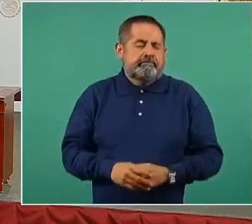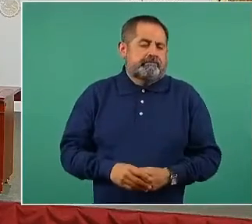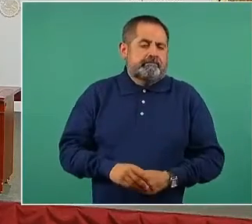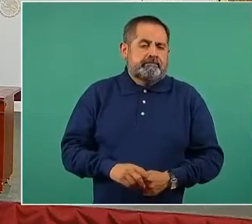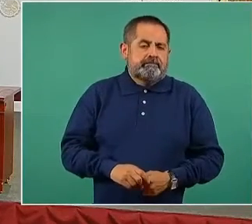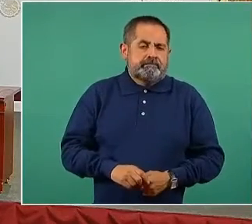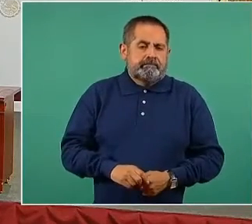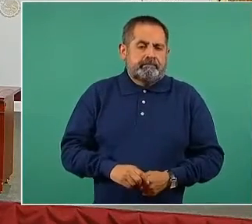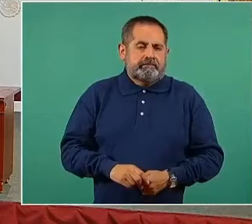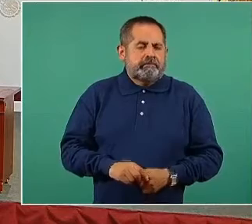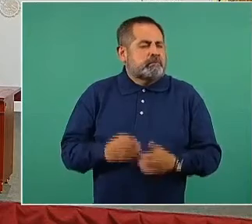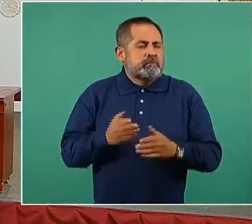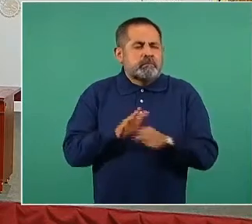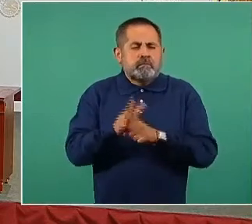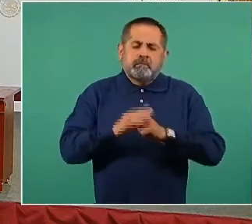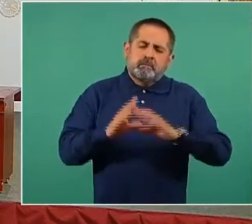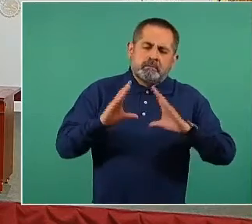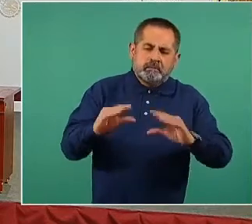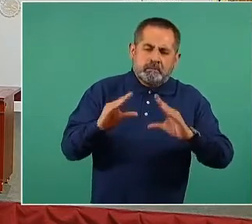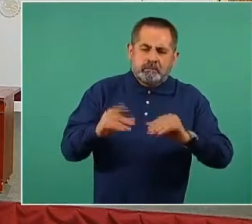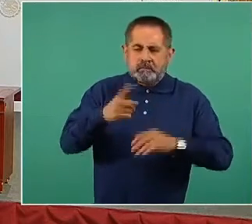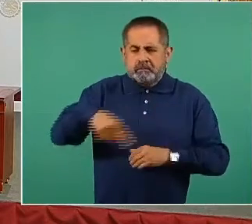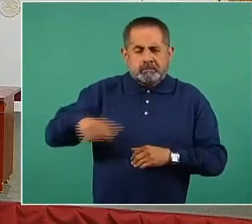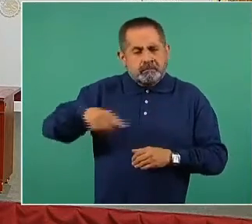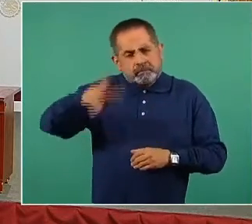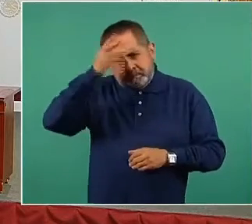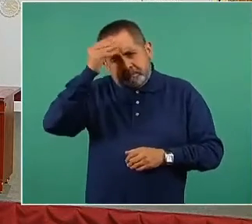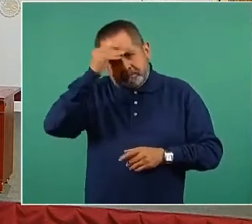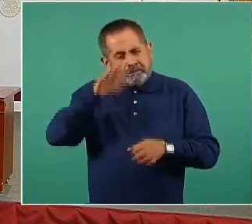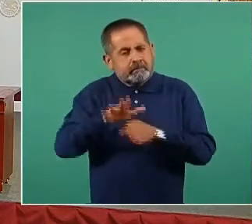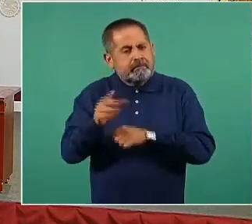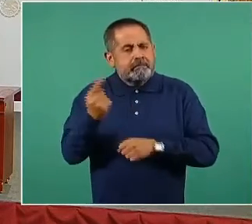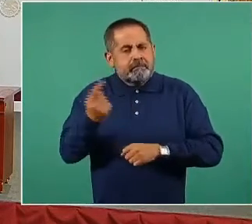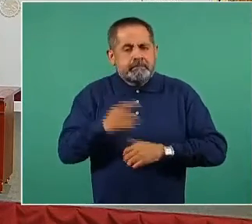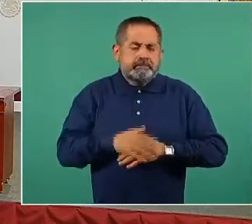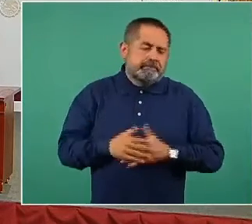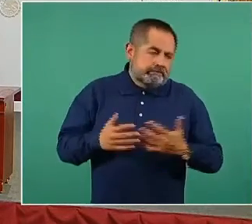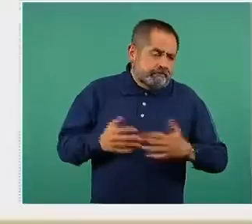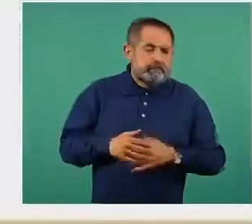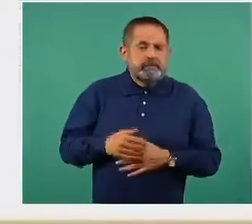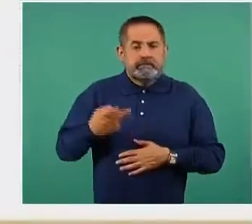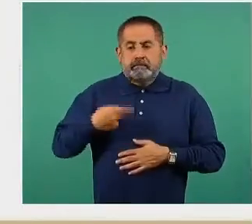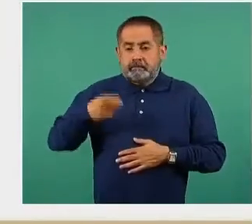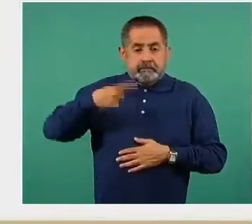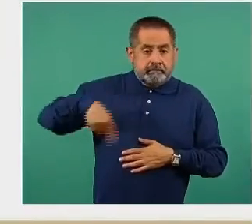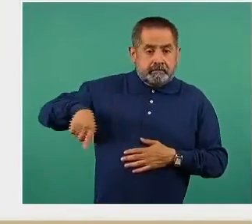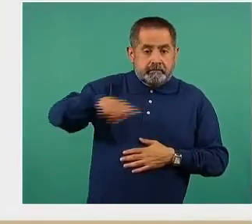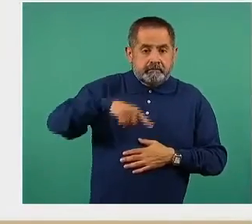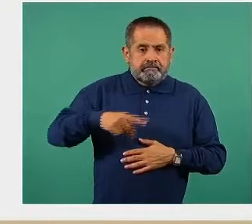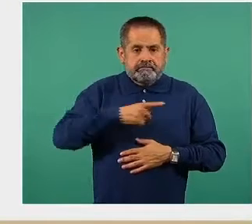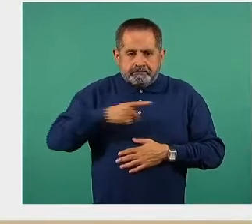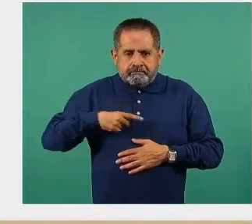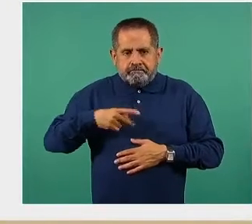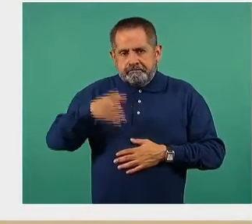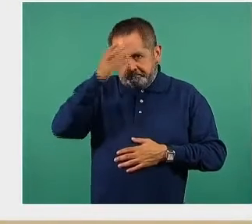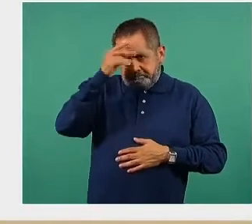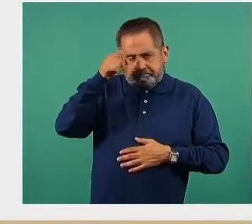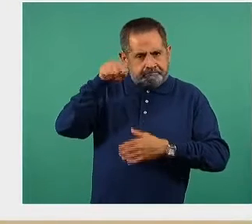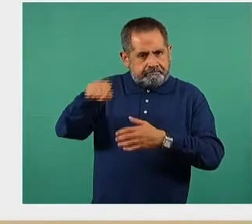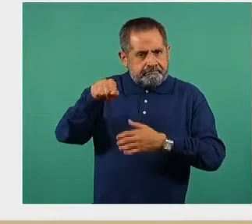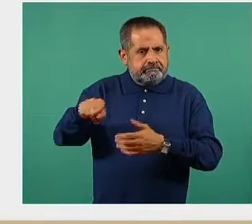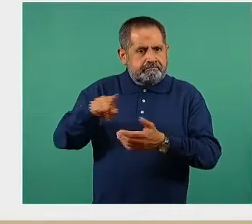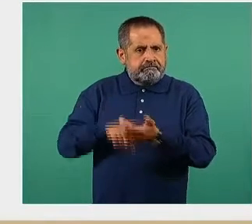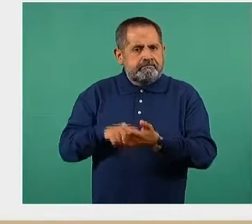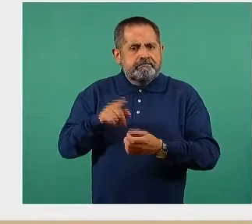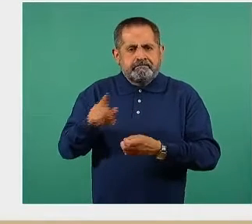¿Qué tipo de capacitación? Pues algo que tenemos que estar reforzando. Las personas servidoras de la Nación son personas que tienen